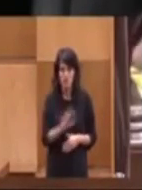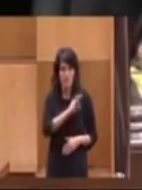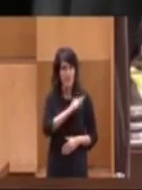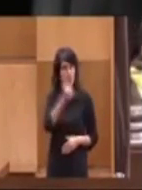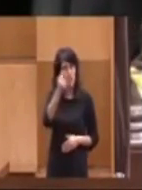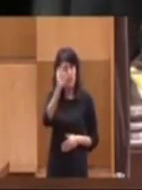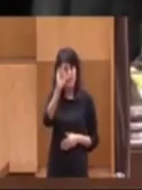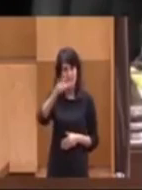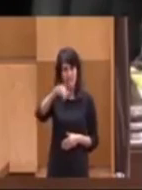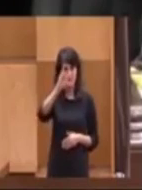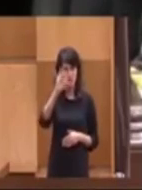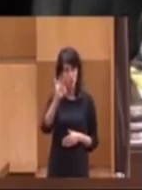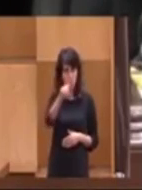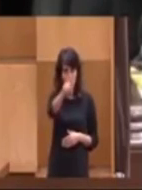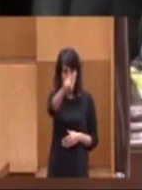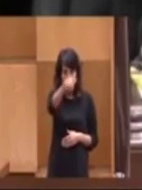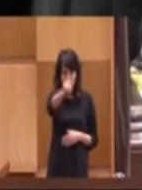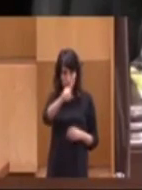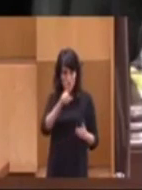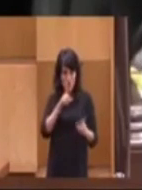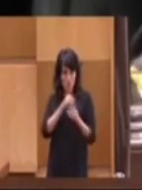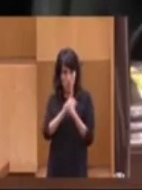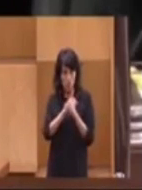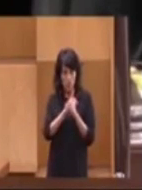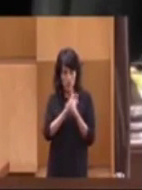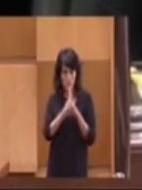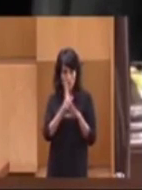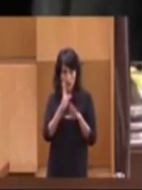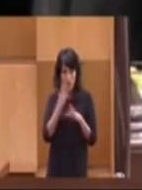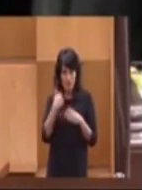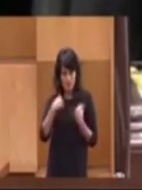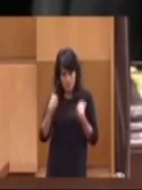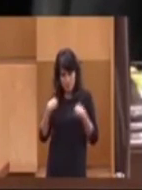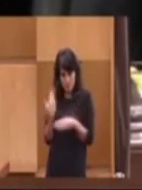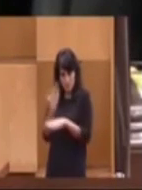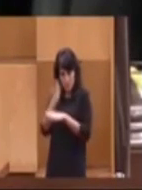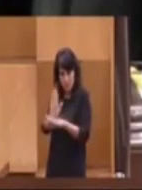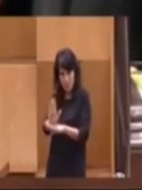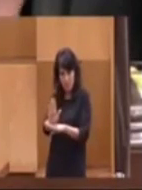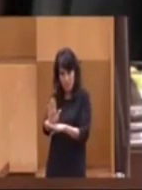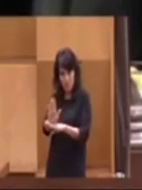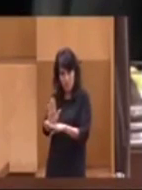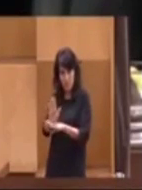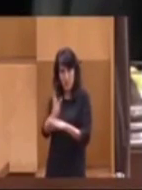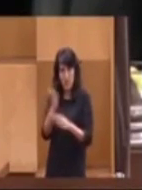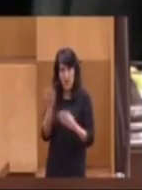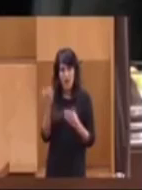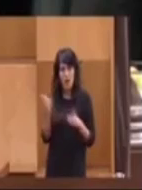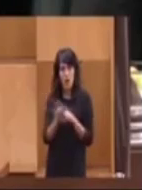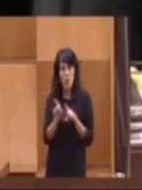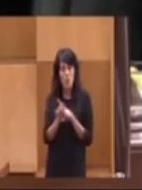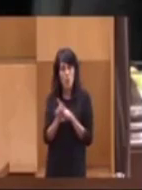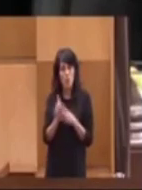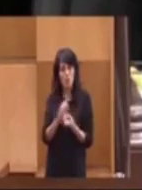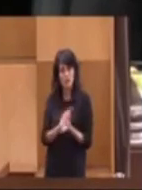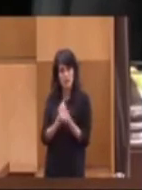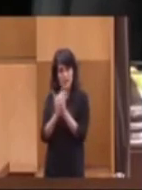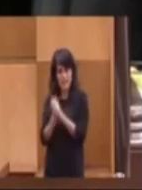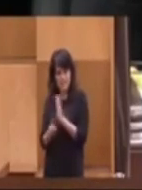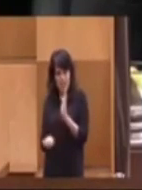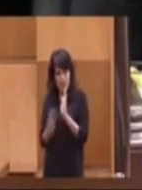señora Asensio, si usted tendría inconveniente en que le presentase esa moción, in boche, como transaccional,